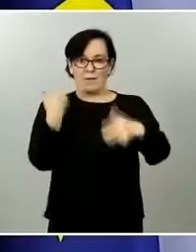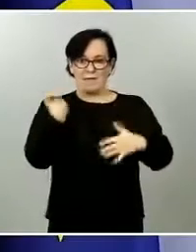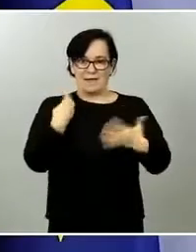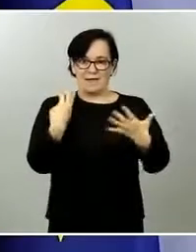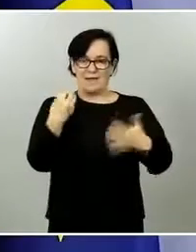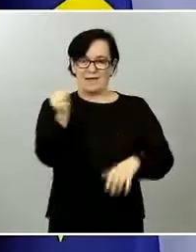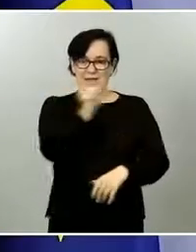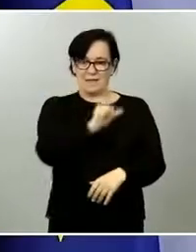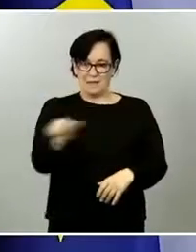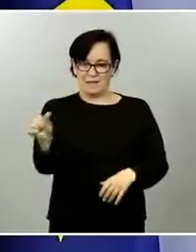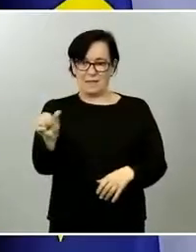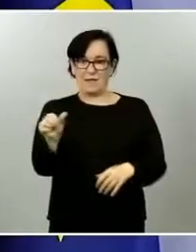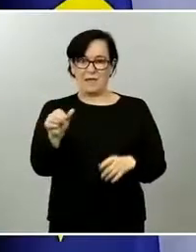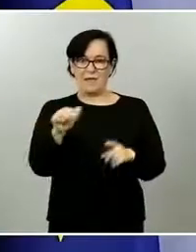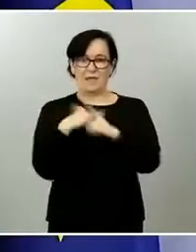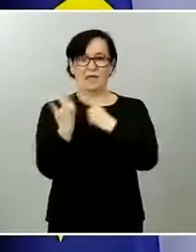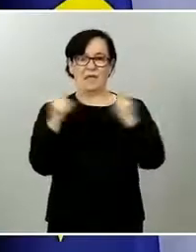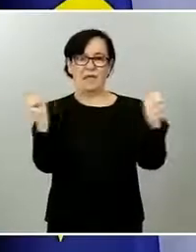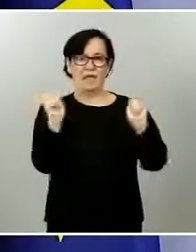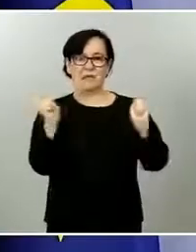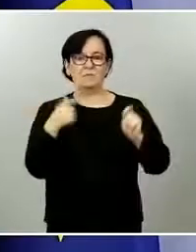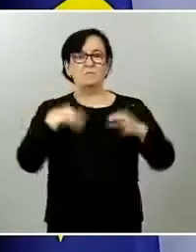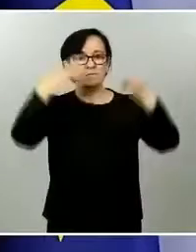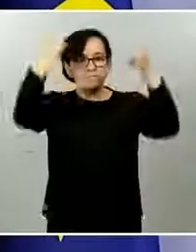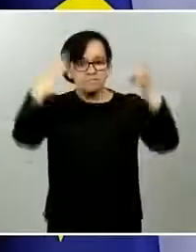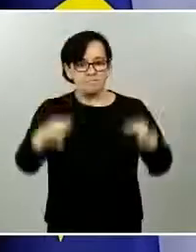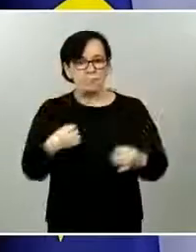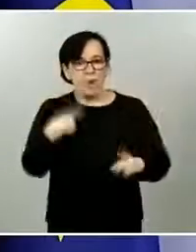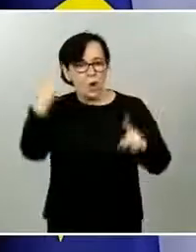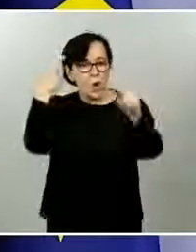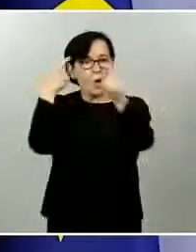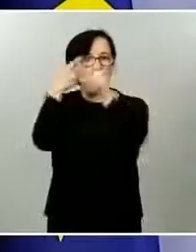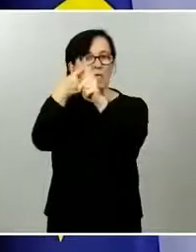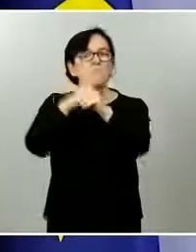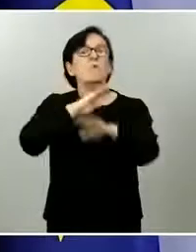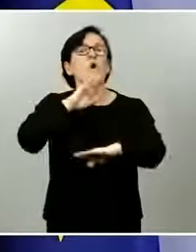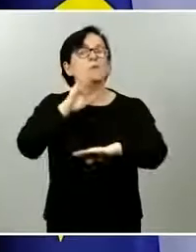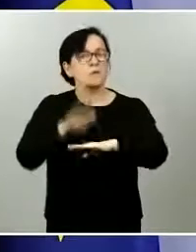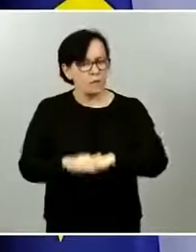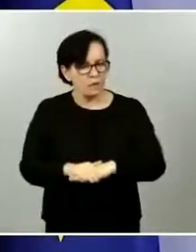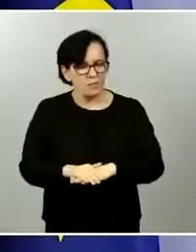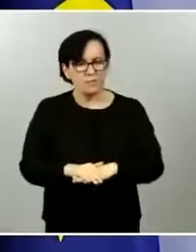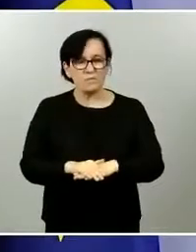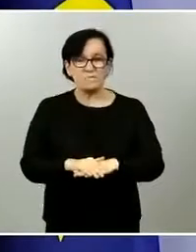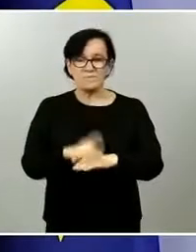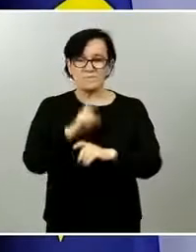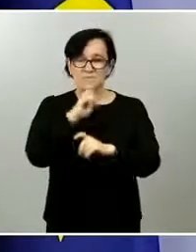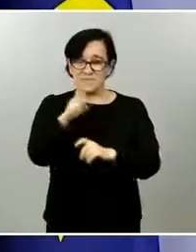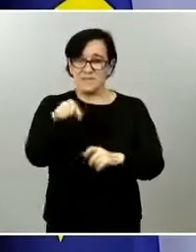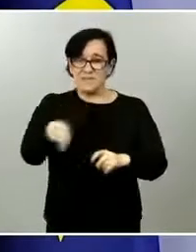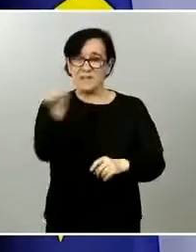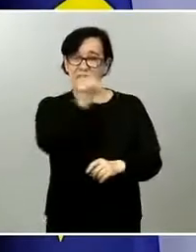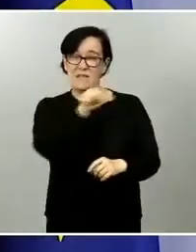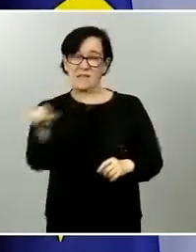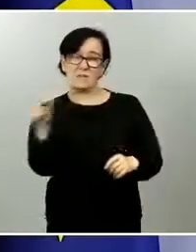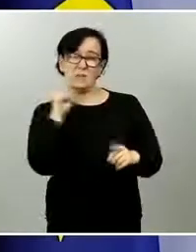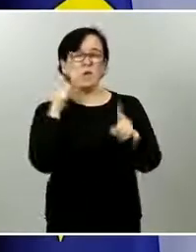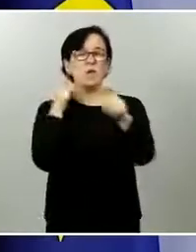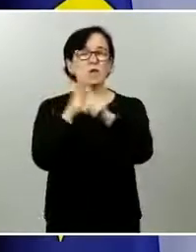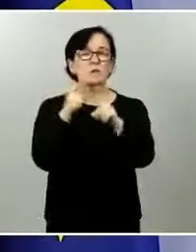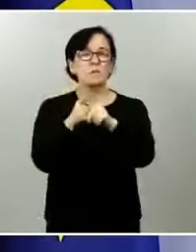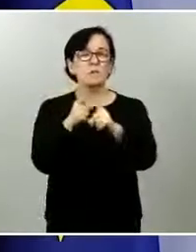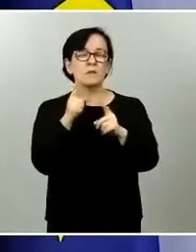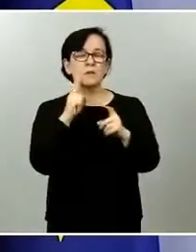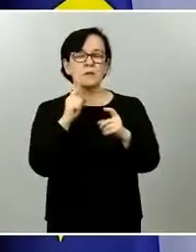Bien, estos datos que hemos conocido esta mañana, en el último día de la semana, de la octava semana desde que se decretó el estado